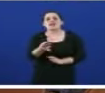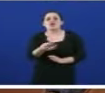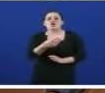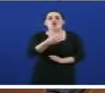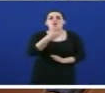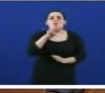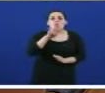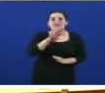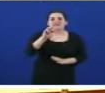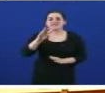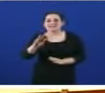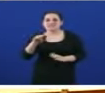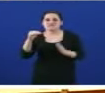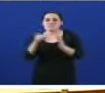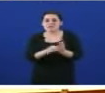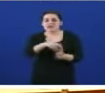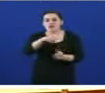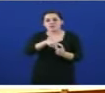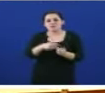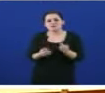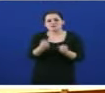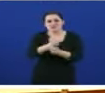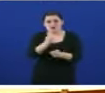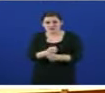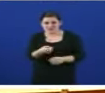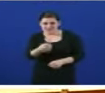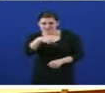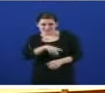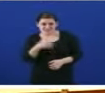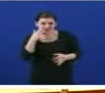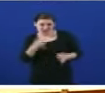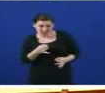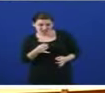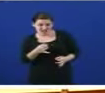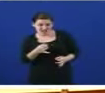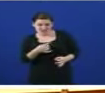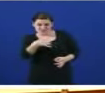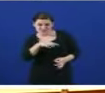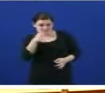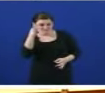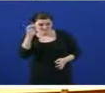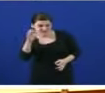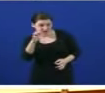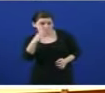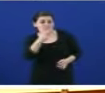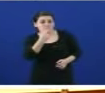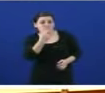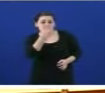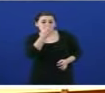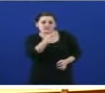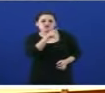.000 postos de traballo. Pensa que teñen alguna credibilidad ás súas promesas. Non xe seria millor, señoría,